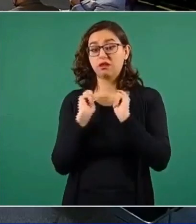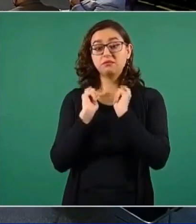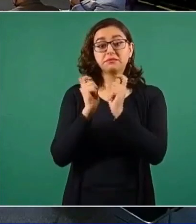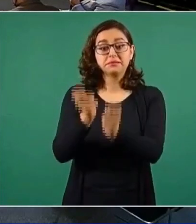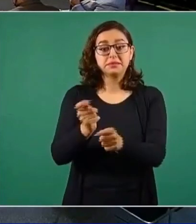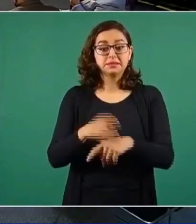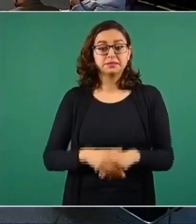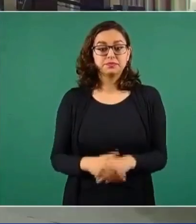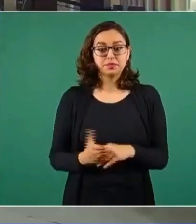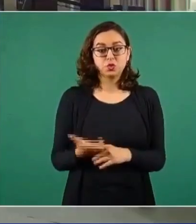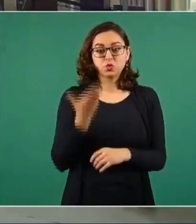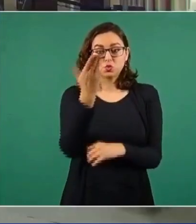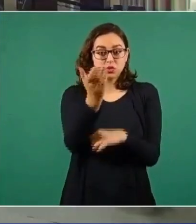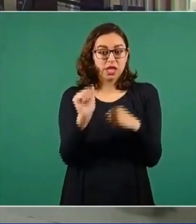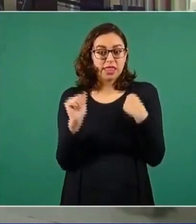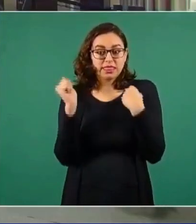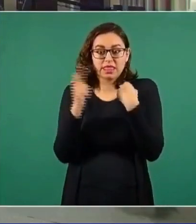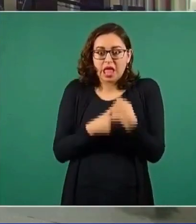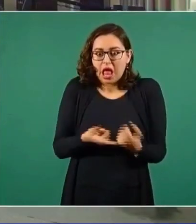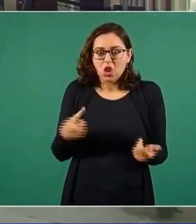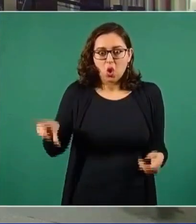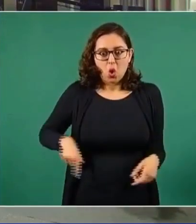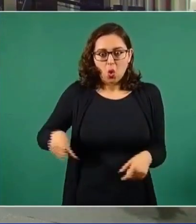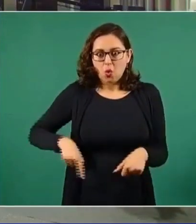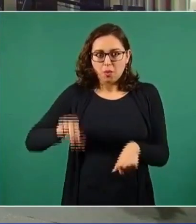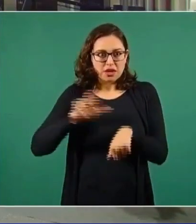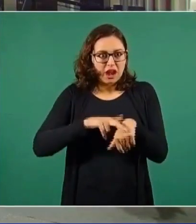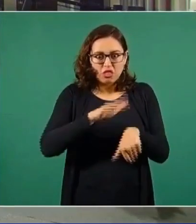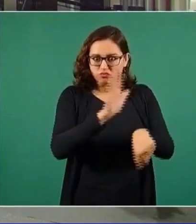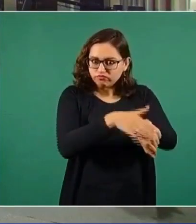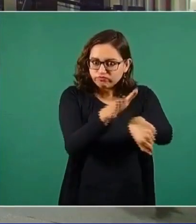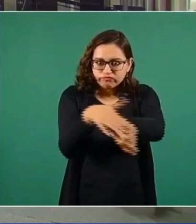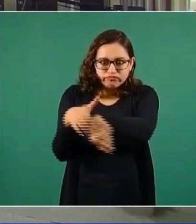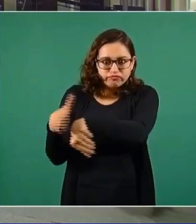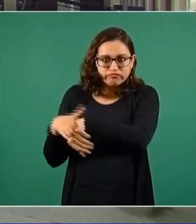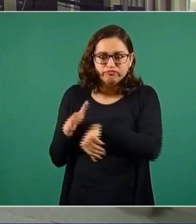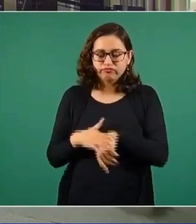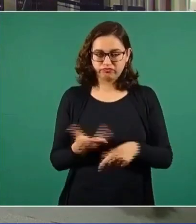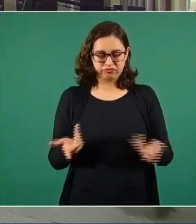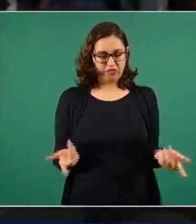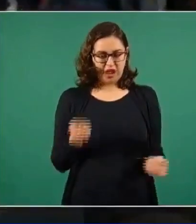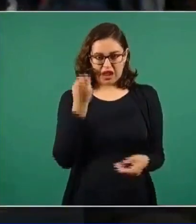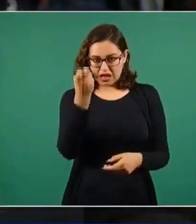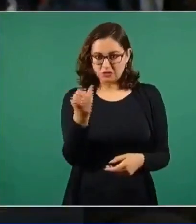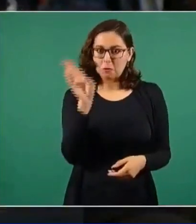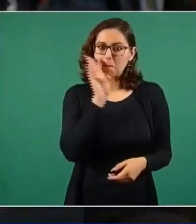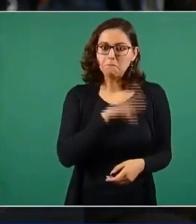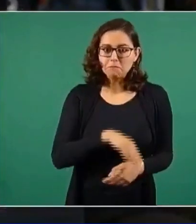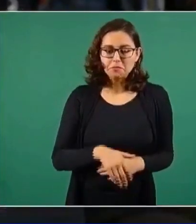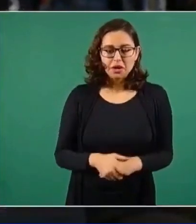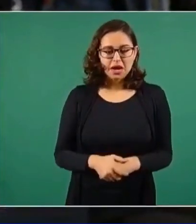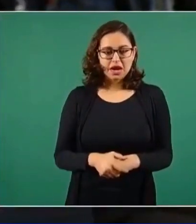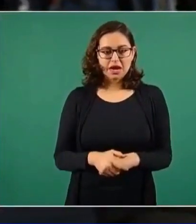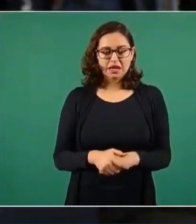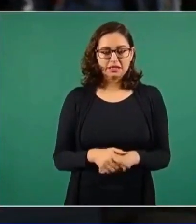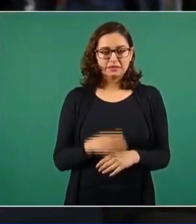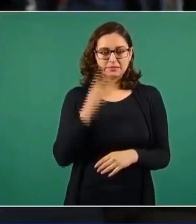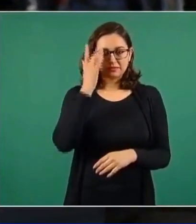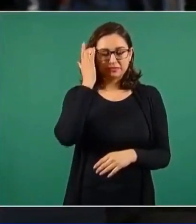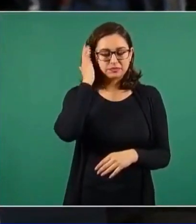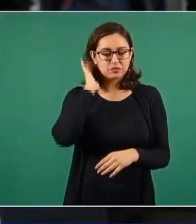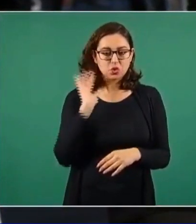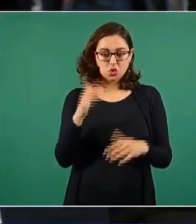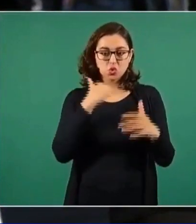si usted tiene un llamado a los gobernadores salientes, que este tipo de prácticas, pues obviamente son